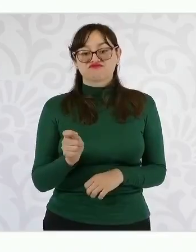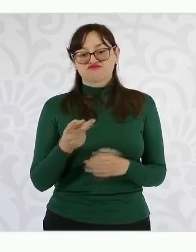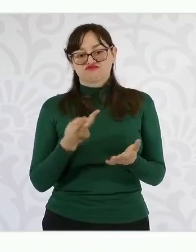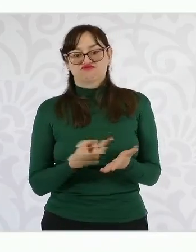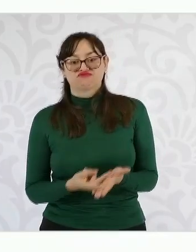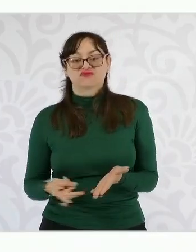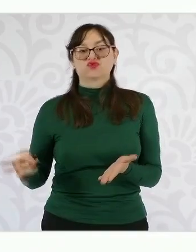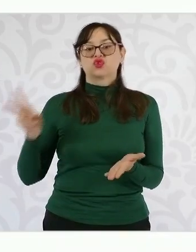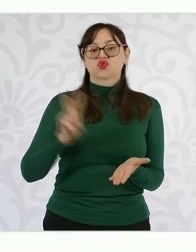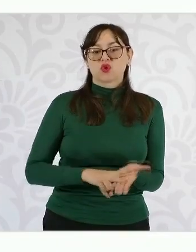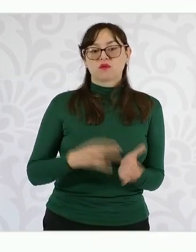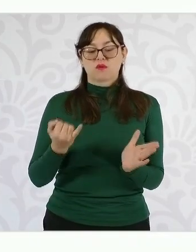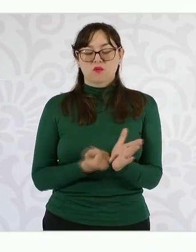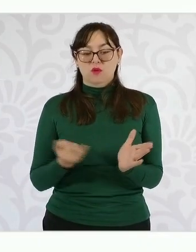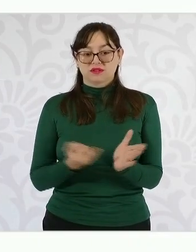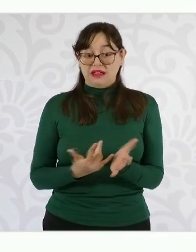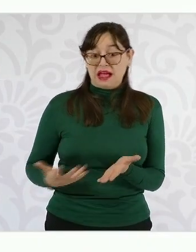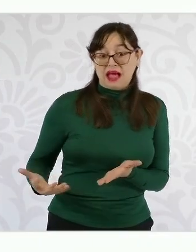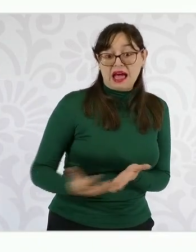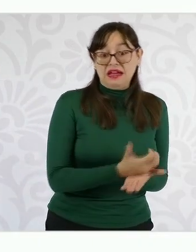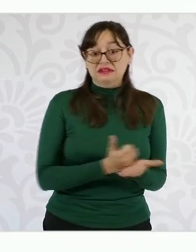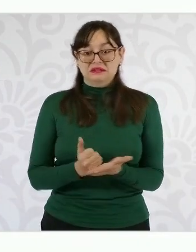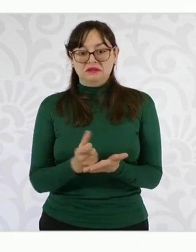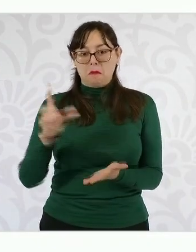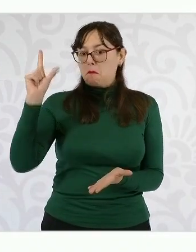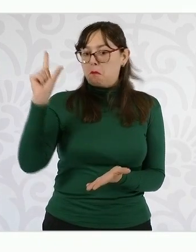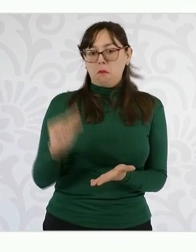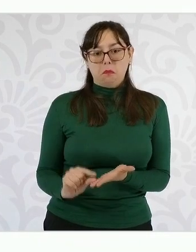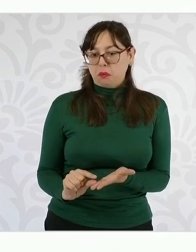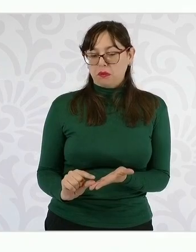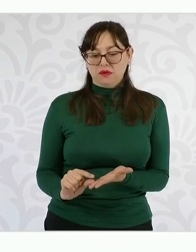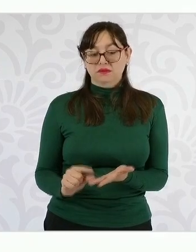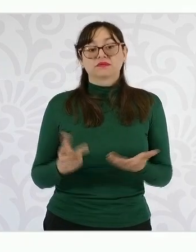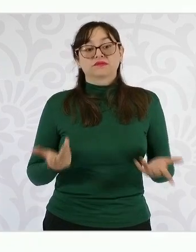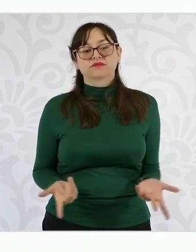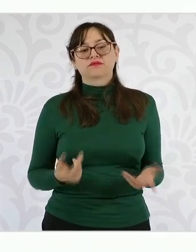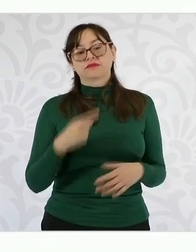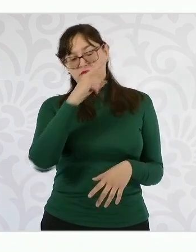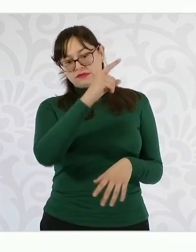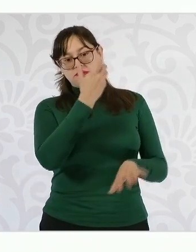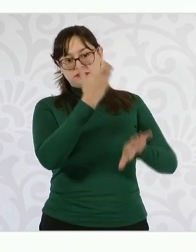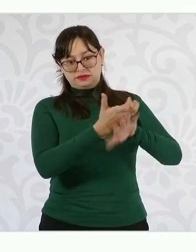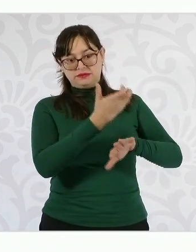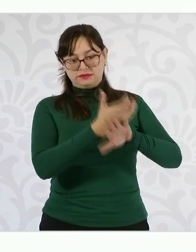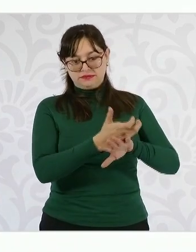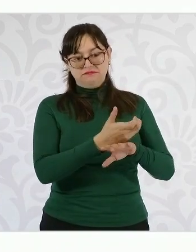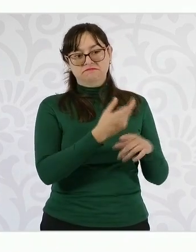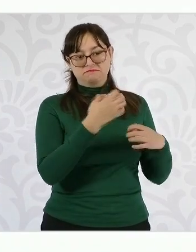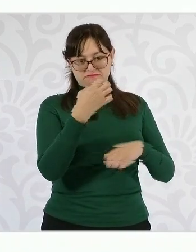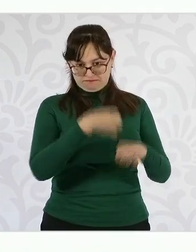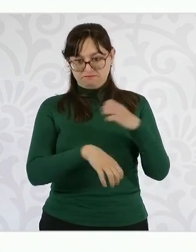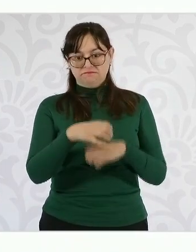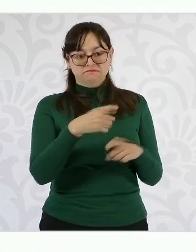sobre utilidades. ¿Cuál es el impuesto sobre las utilidades en Estados Unidos? Para Ford, General Motors, Stellantis y otras empresas.